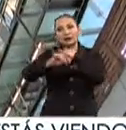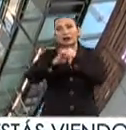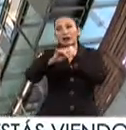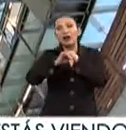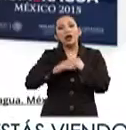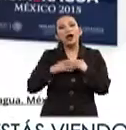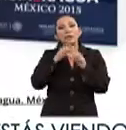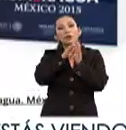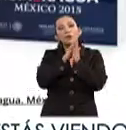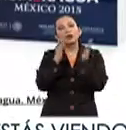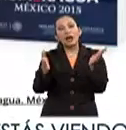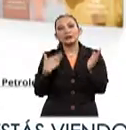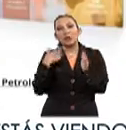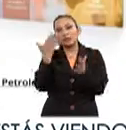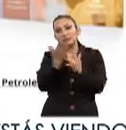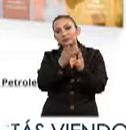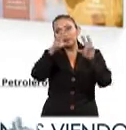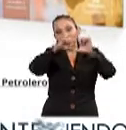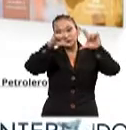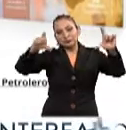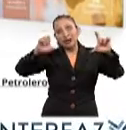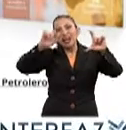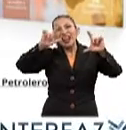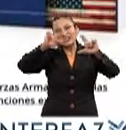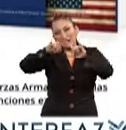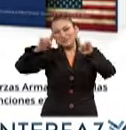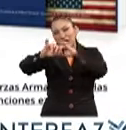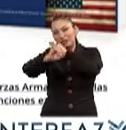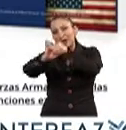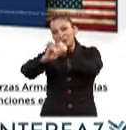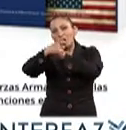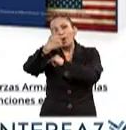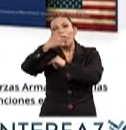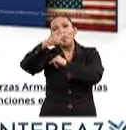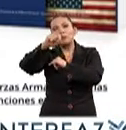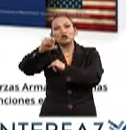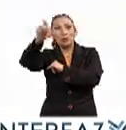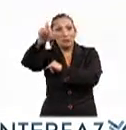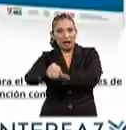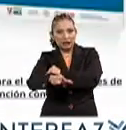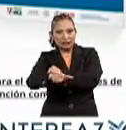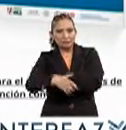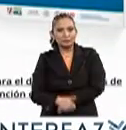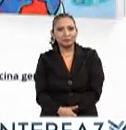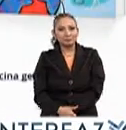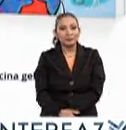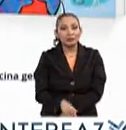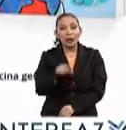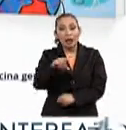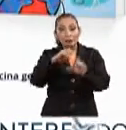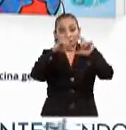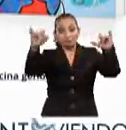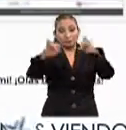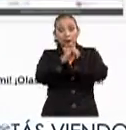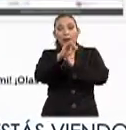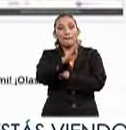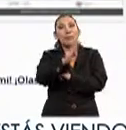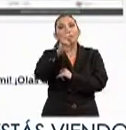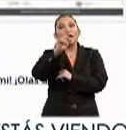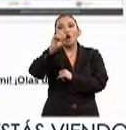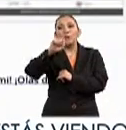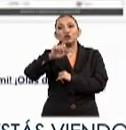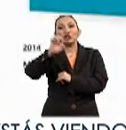publicaciones oficiales en la sección de enlaces de distintas páginas de gov.mx el portal bpo